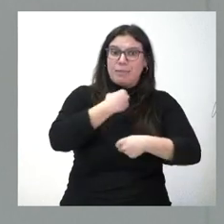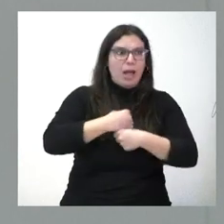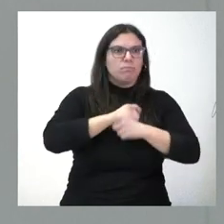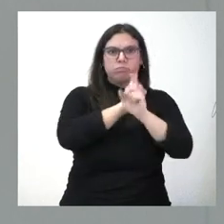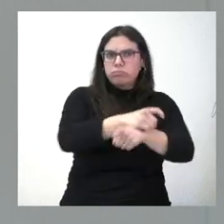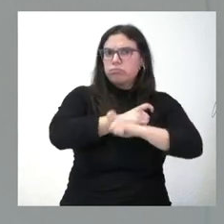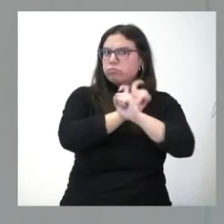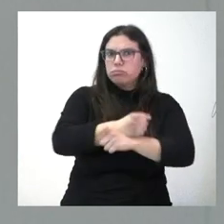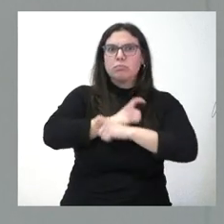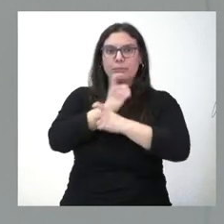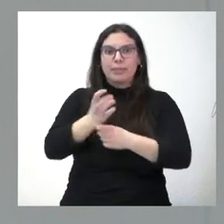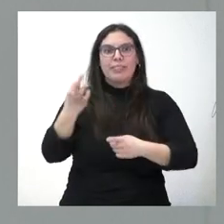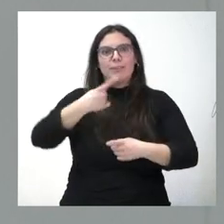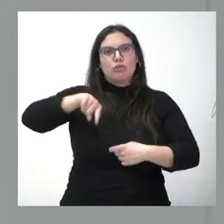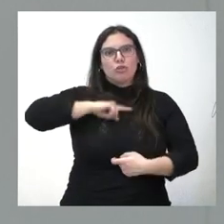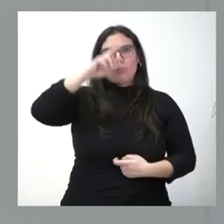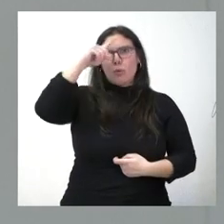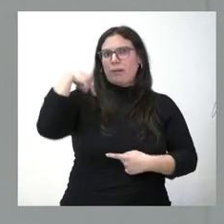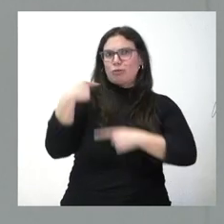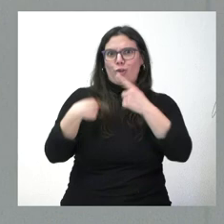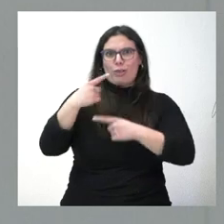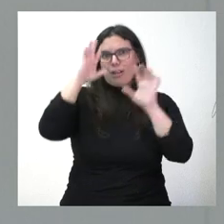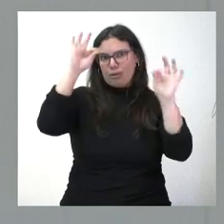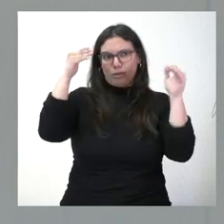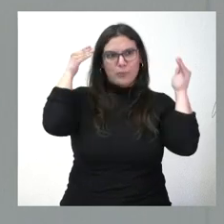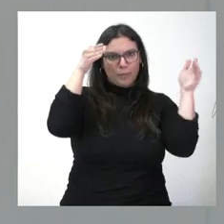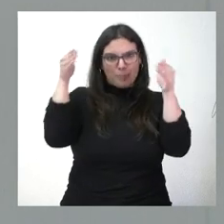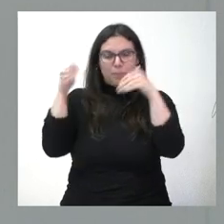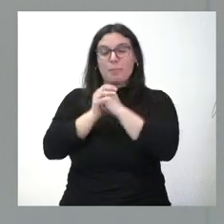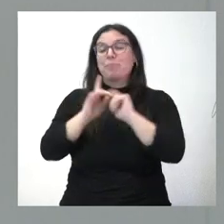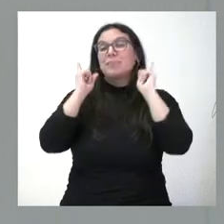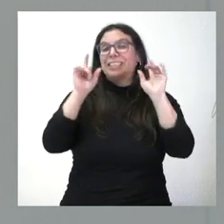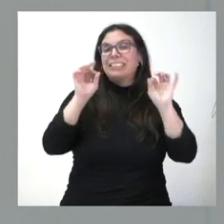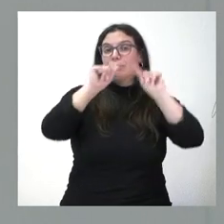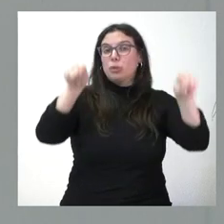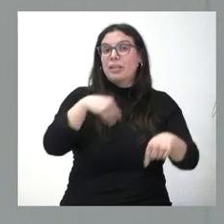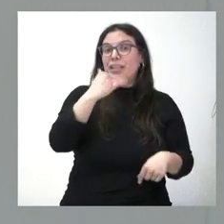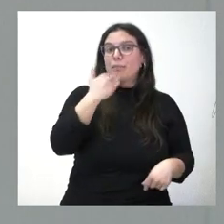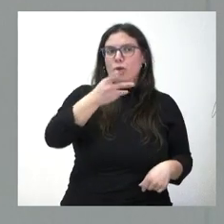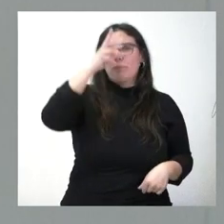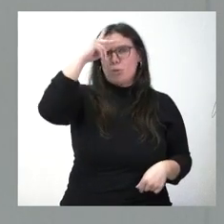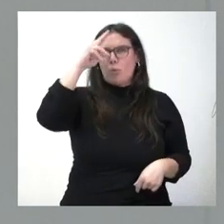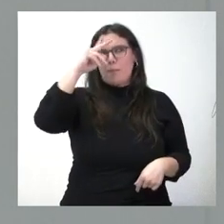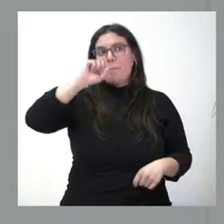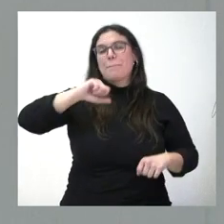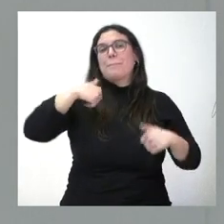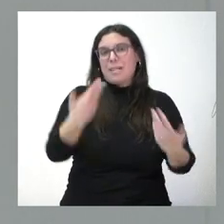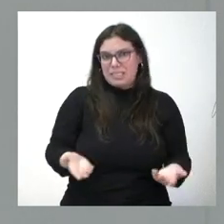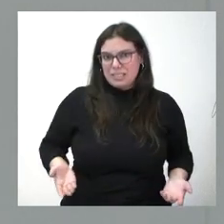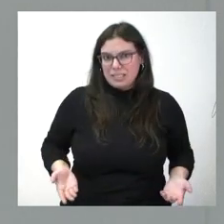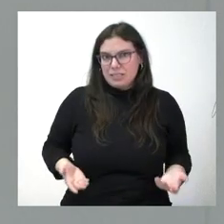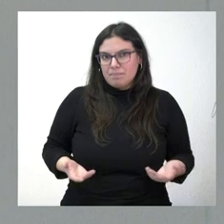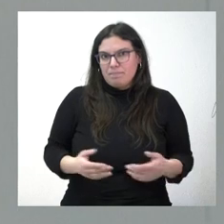tienen que ser objeto de nuestra preocupación todos los días en el caso concreto de Zamora nos preocupa de una forma todavía más especial